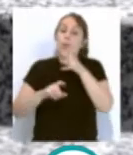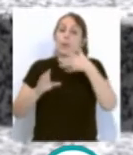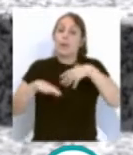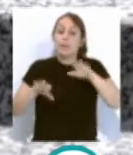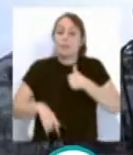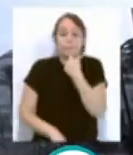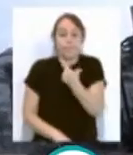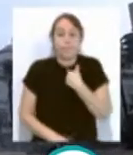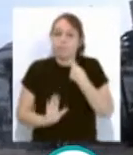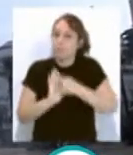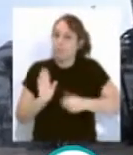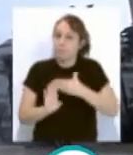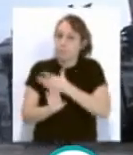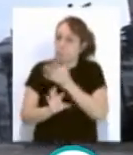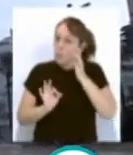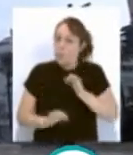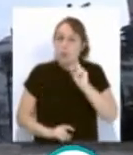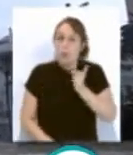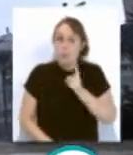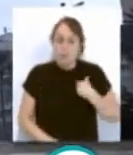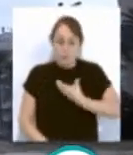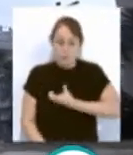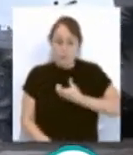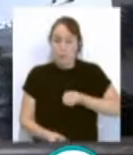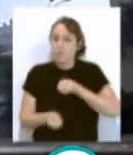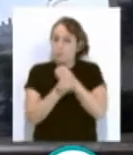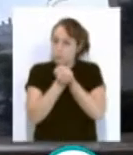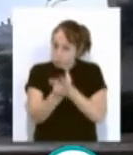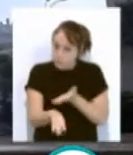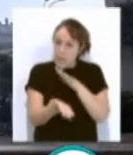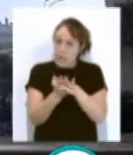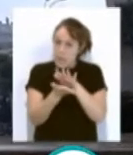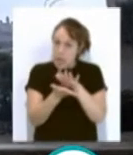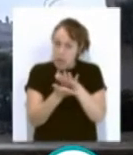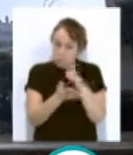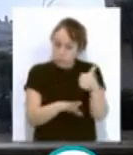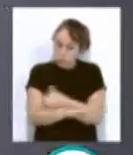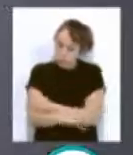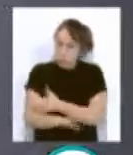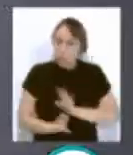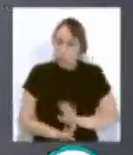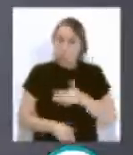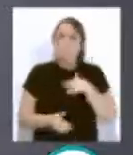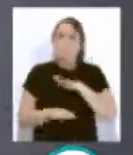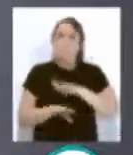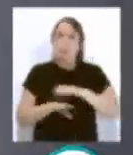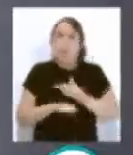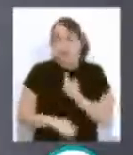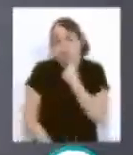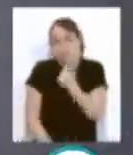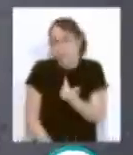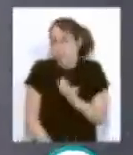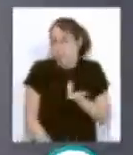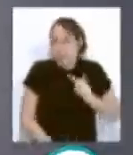solo de una medida preventiva. El Ayuntamiento ha enviado un mensaje de tranquilidad a la población, incidiendo en que no se ha detectado